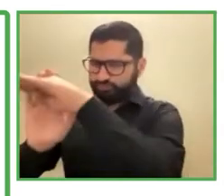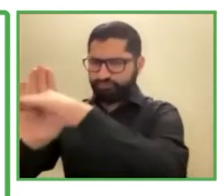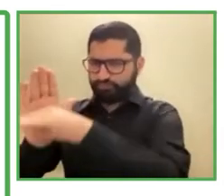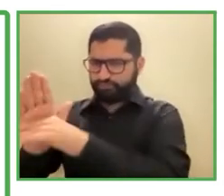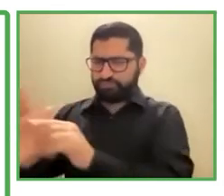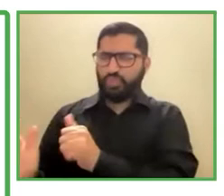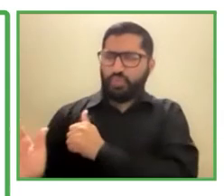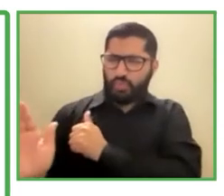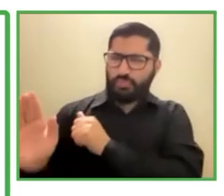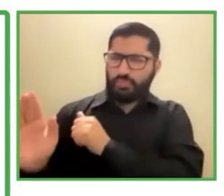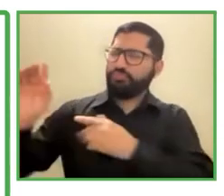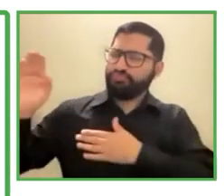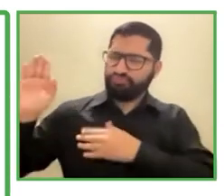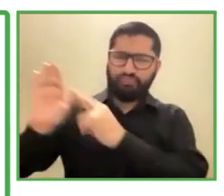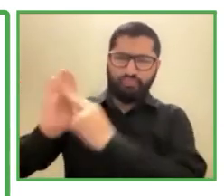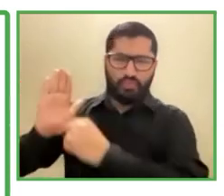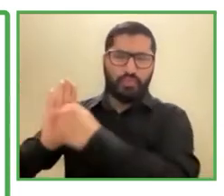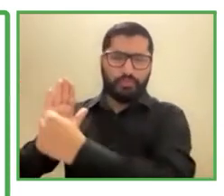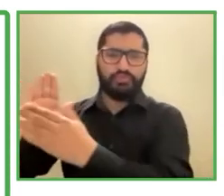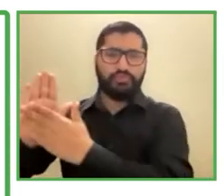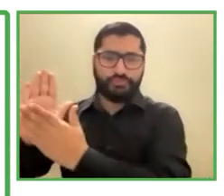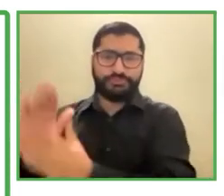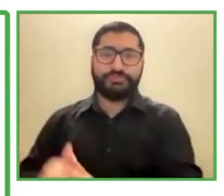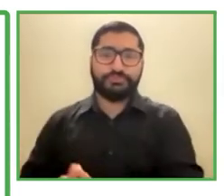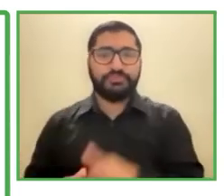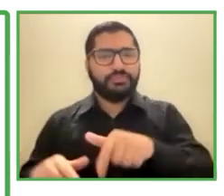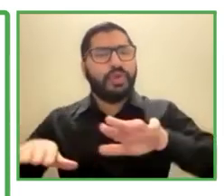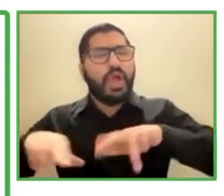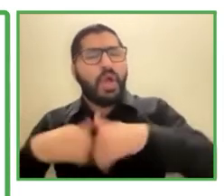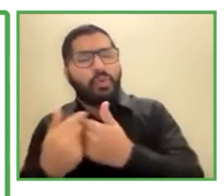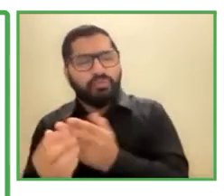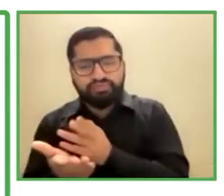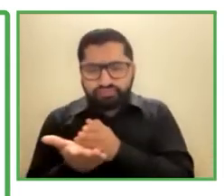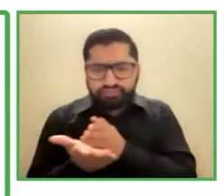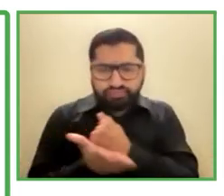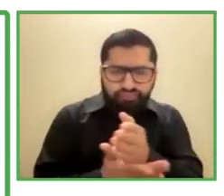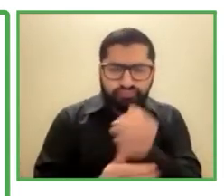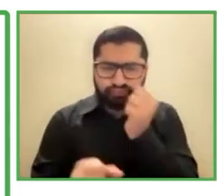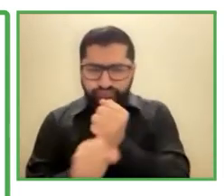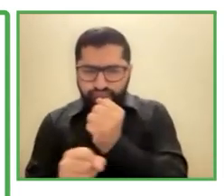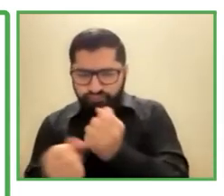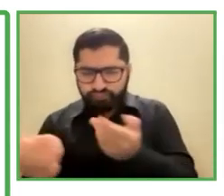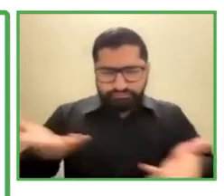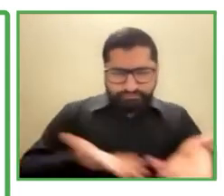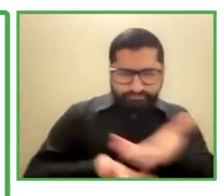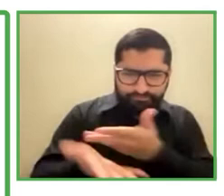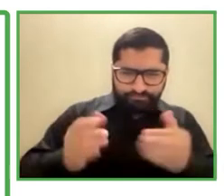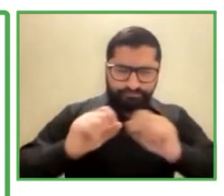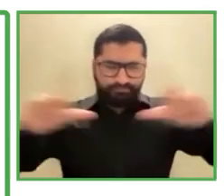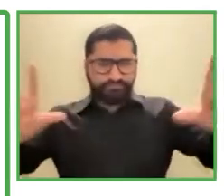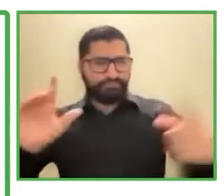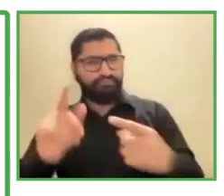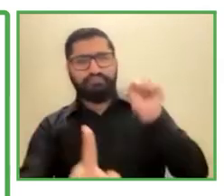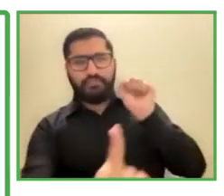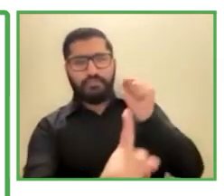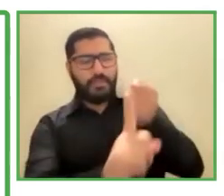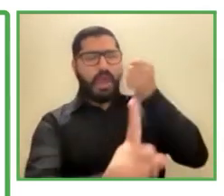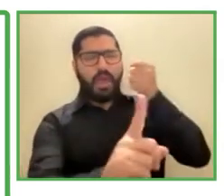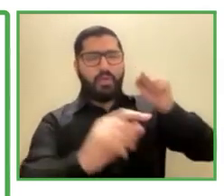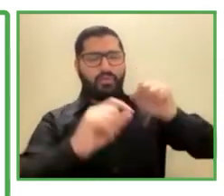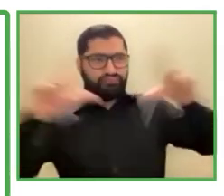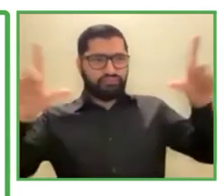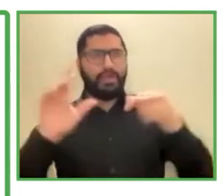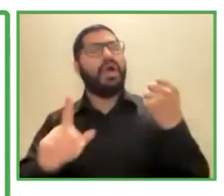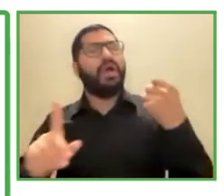¿Cómo parte nuestra estrategia para enfrentar este tema de la inclusión e ir incorporando, ¿no es cierto?, a personas con